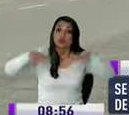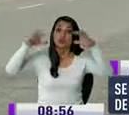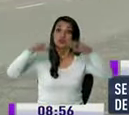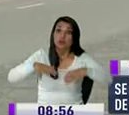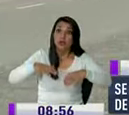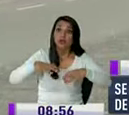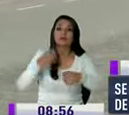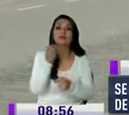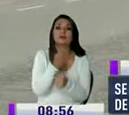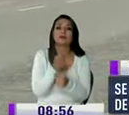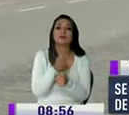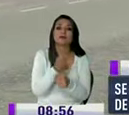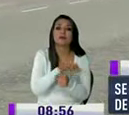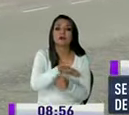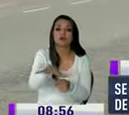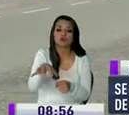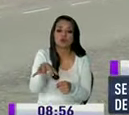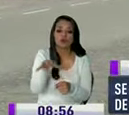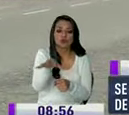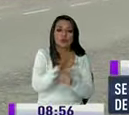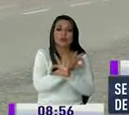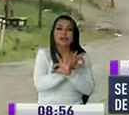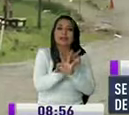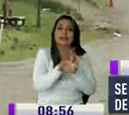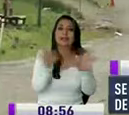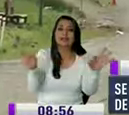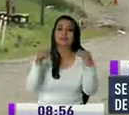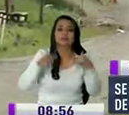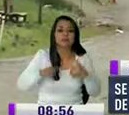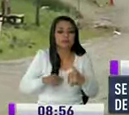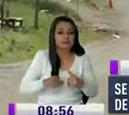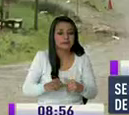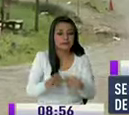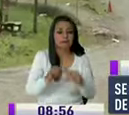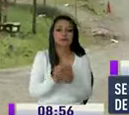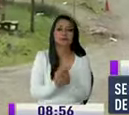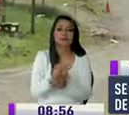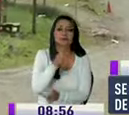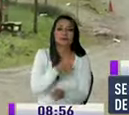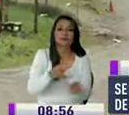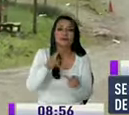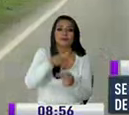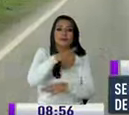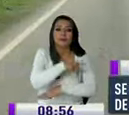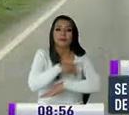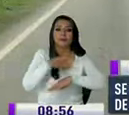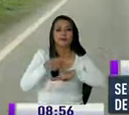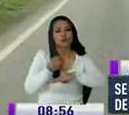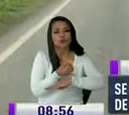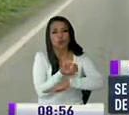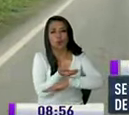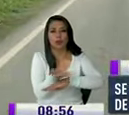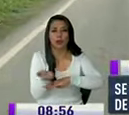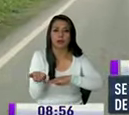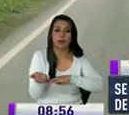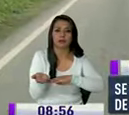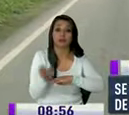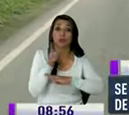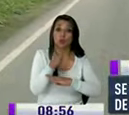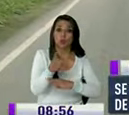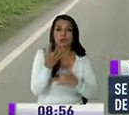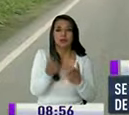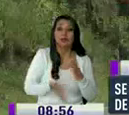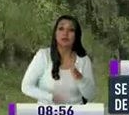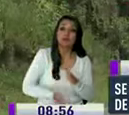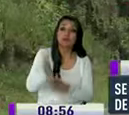los trabajos de limpieza y evacuación de material no han cesado la prefectura de pichincha sugiere a los usuarios que deseen trasladarse